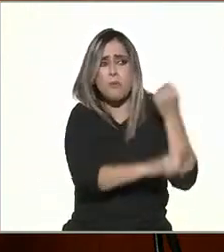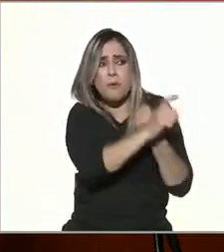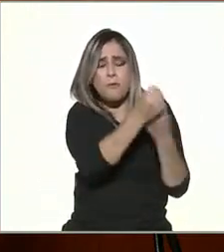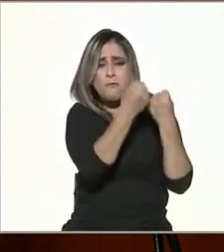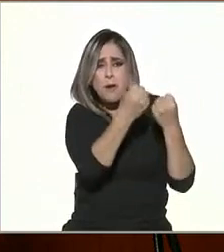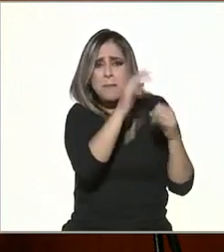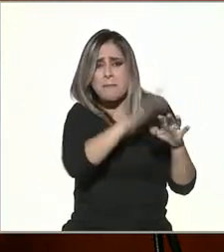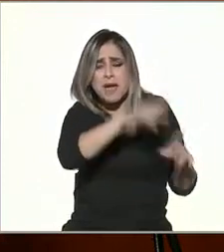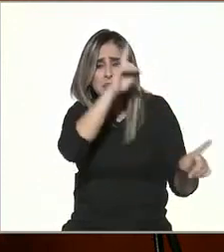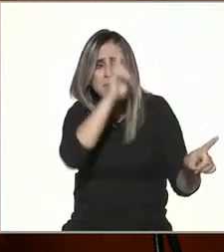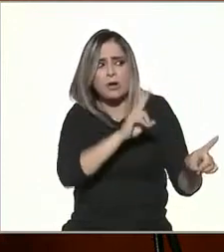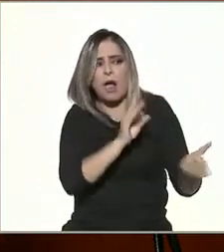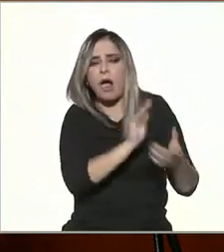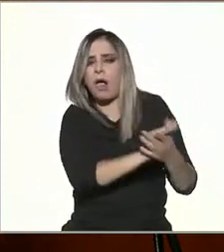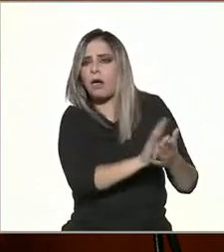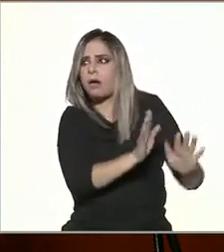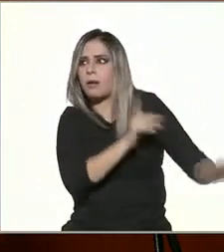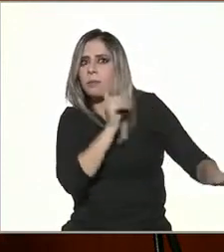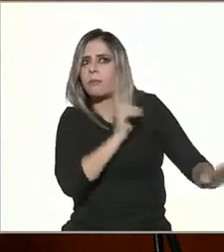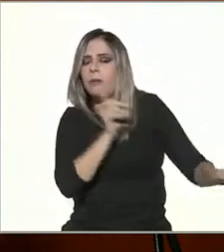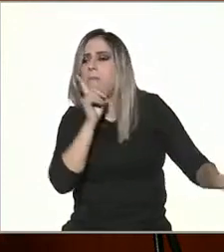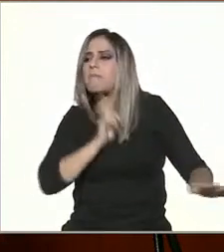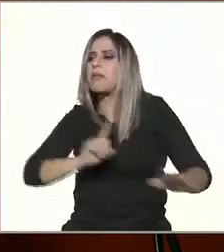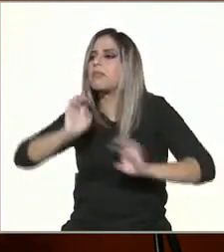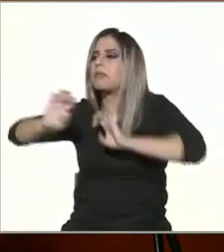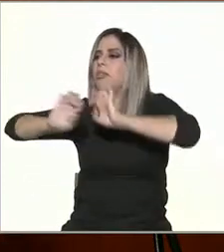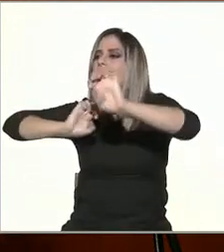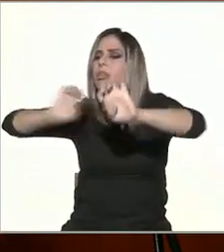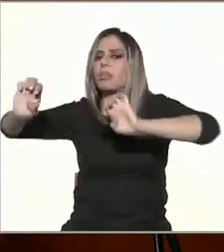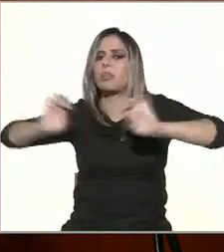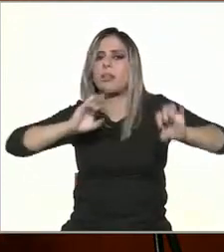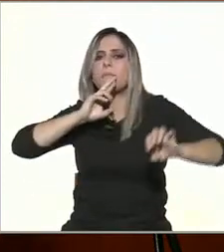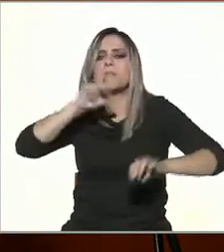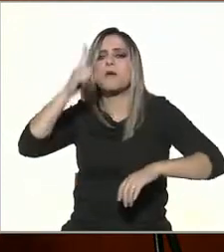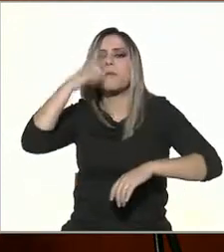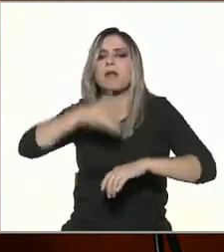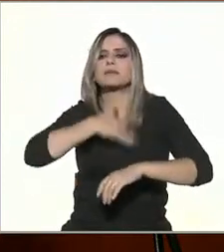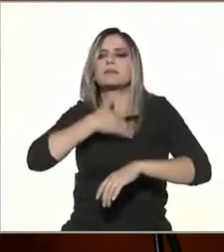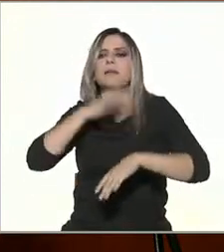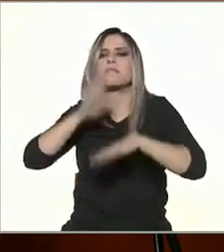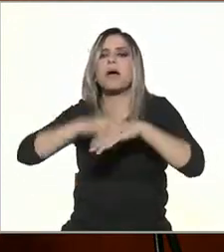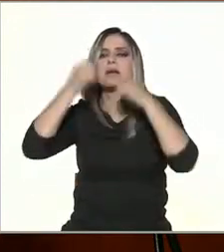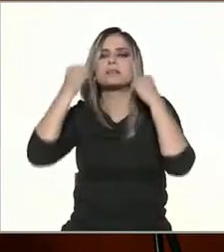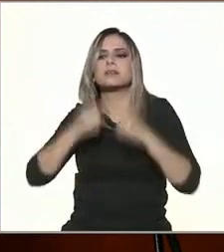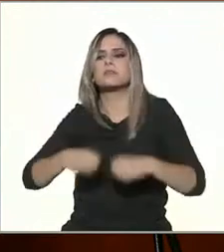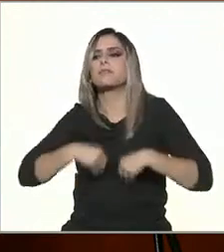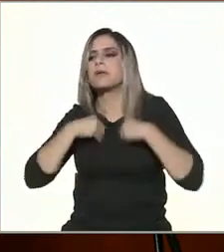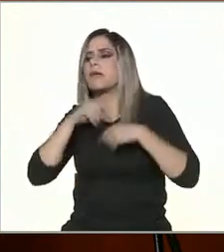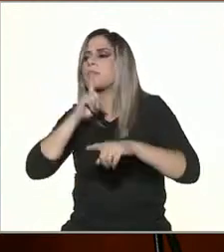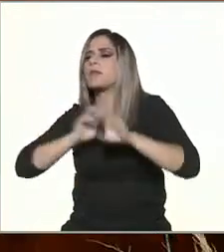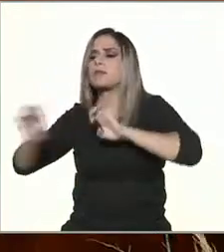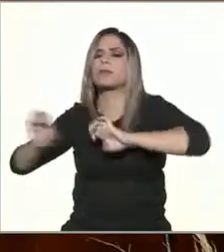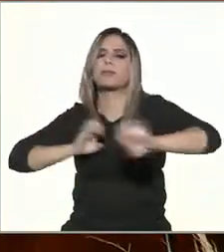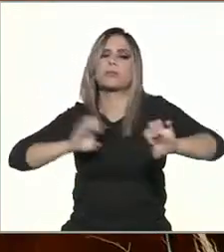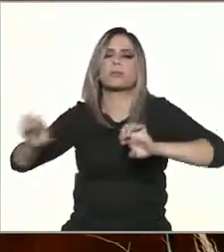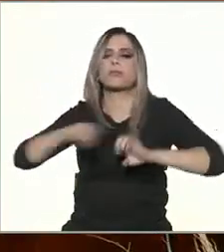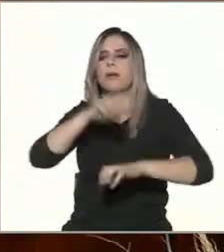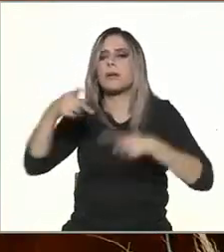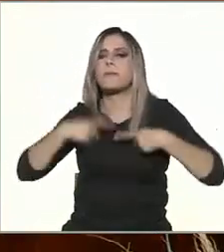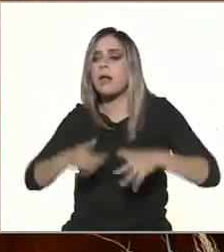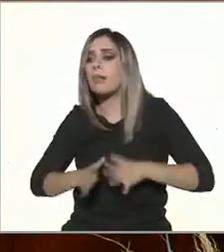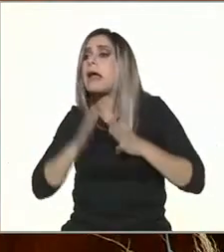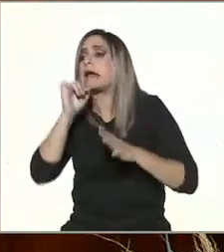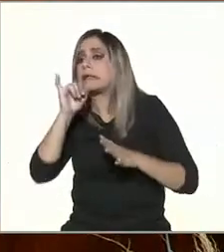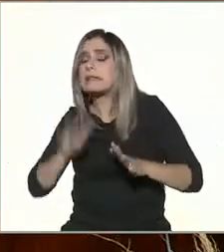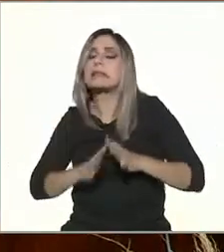estos escenarios en los cuales pues mentir se hace fácil y por lo tanto mentir se vuelve una forma de vida. Y ve todo todo lo que está